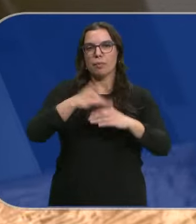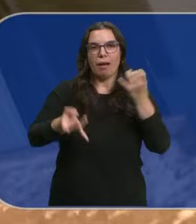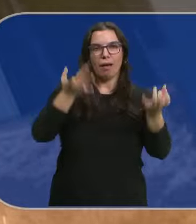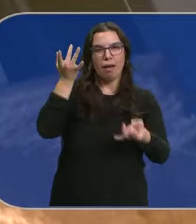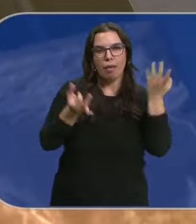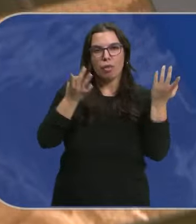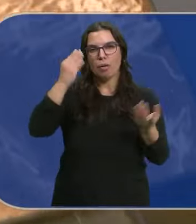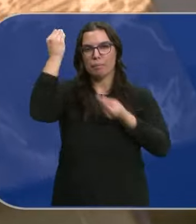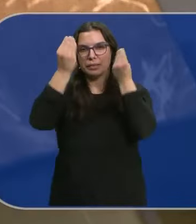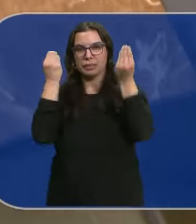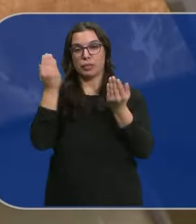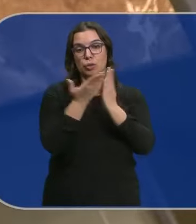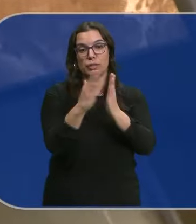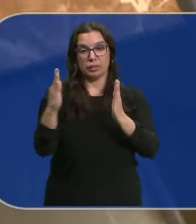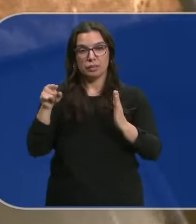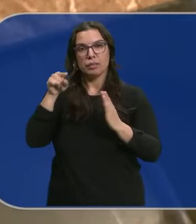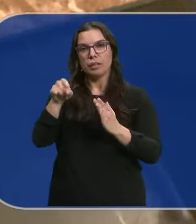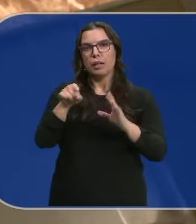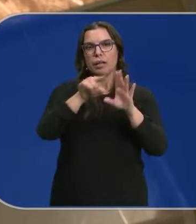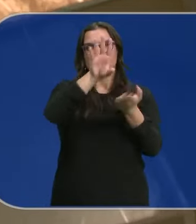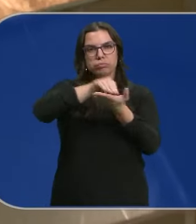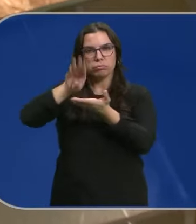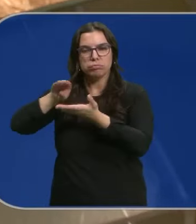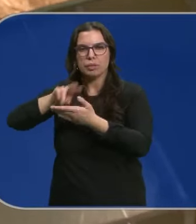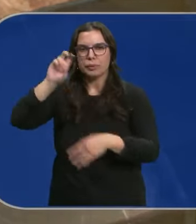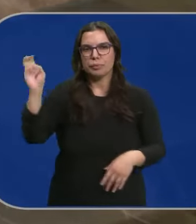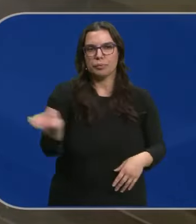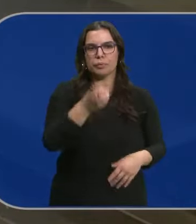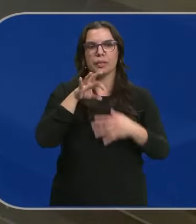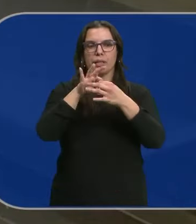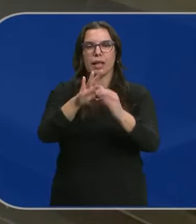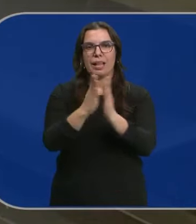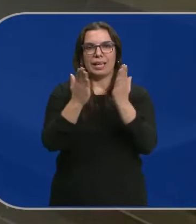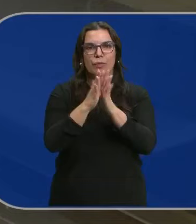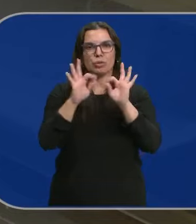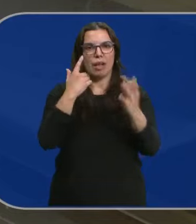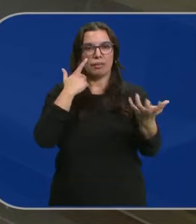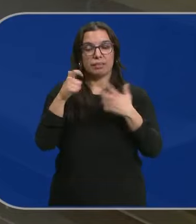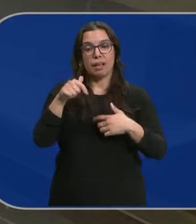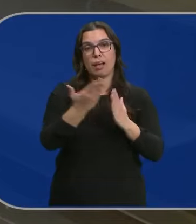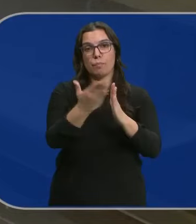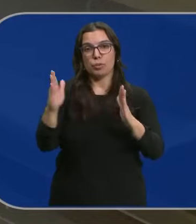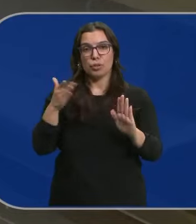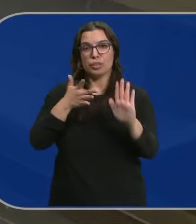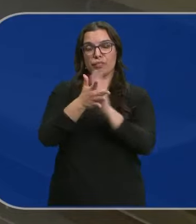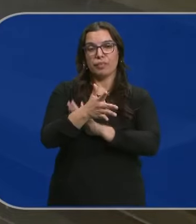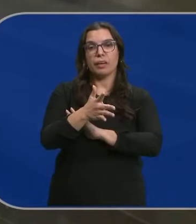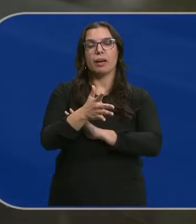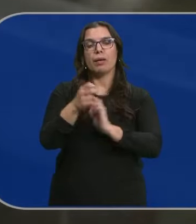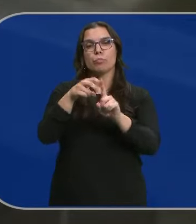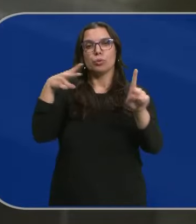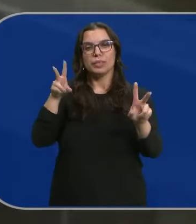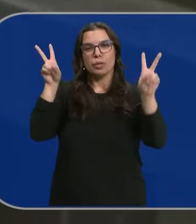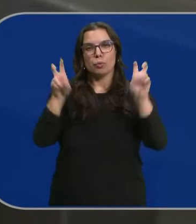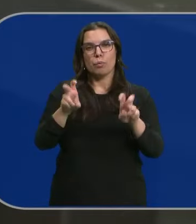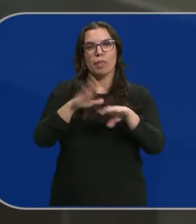pensamiento Una muestra que reúne Un compendio de trabajos En torno al libro De artista Esta exposición Supone una nueva mirada A una